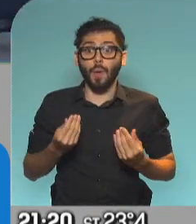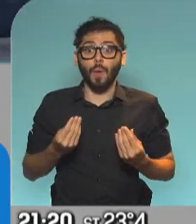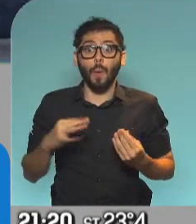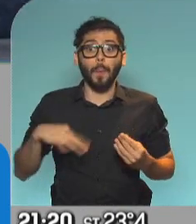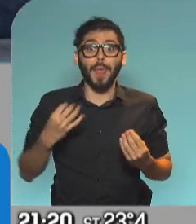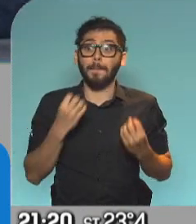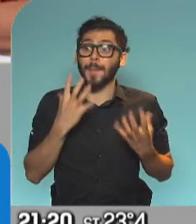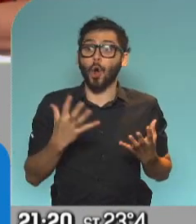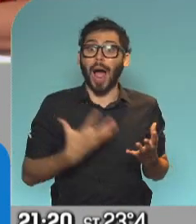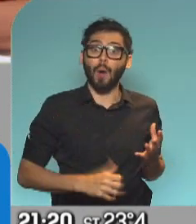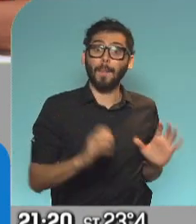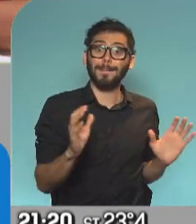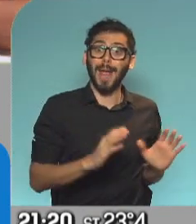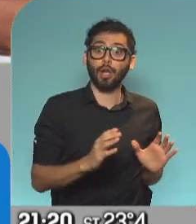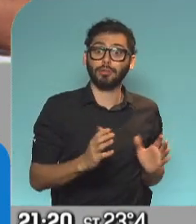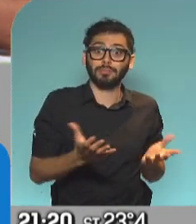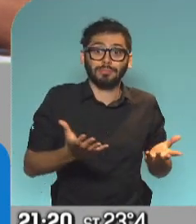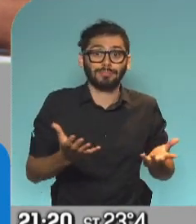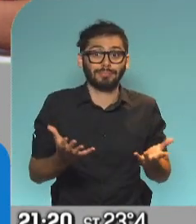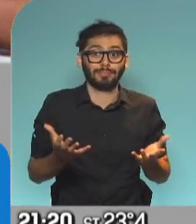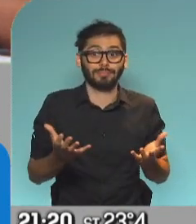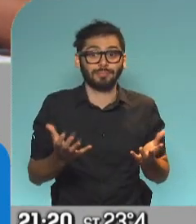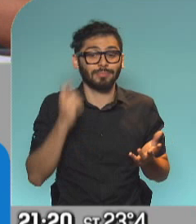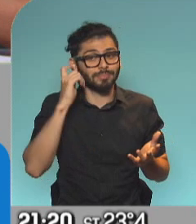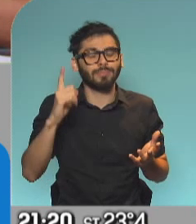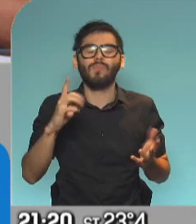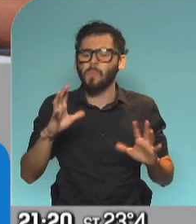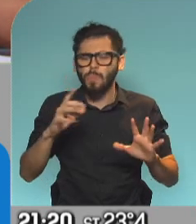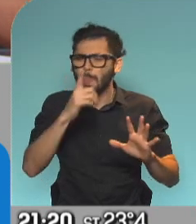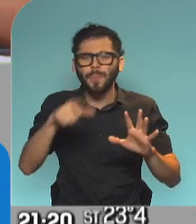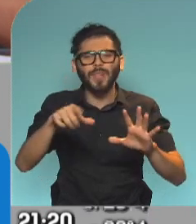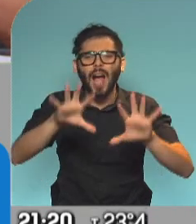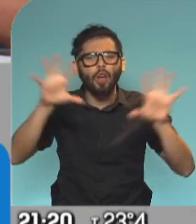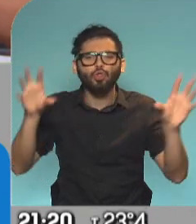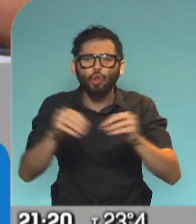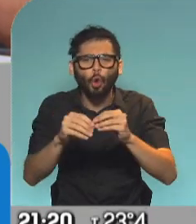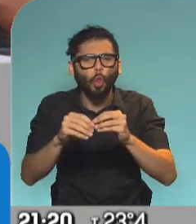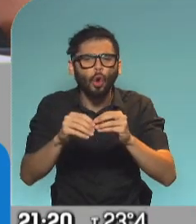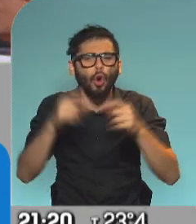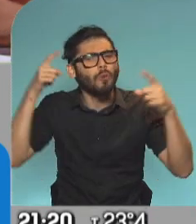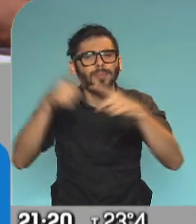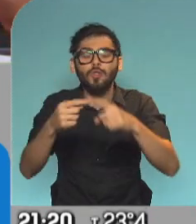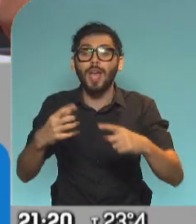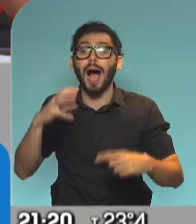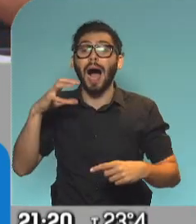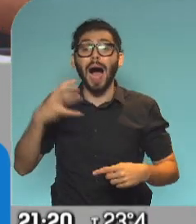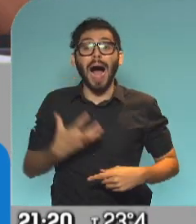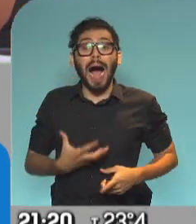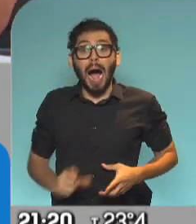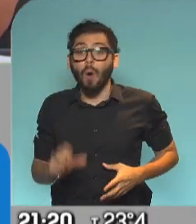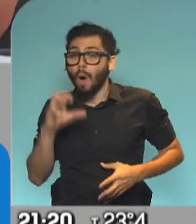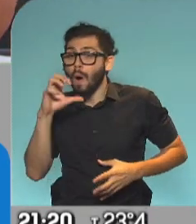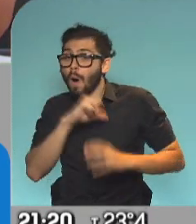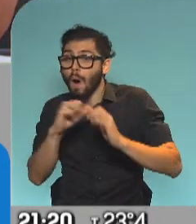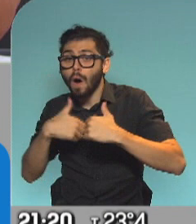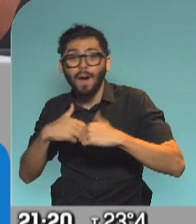Es que me parece, Ariel, que acá también el punto de todo es el aborto clandestino. A eso tiene